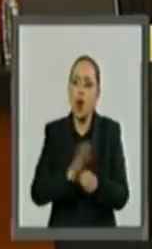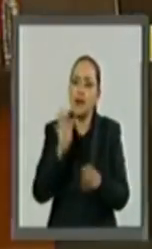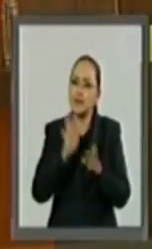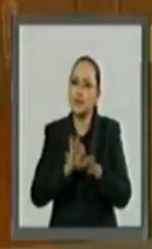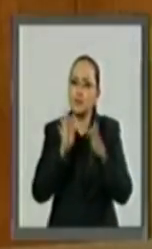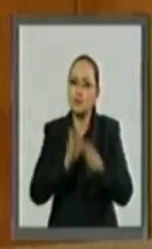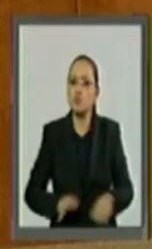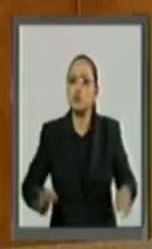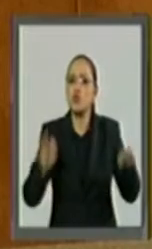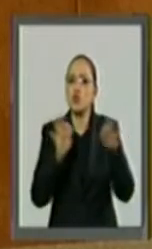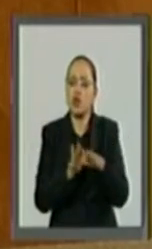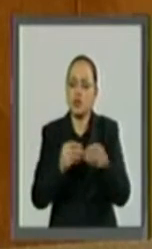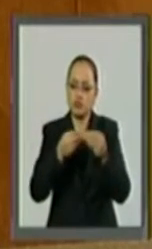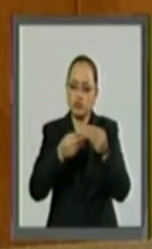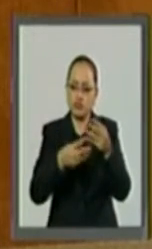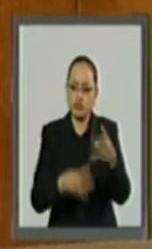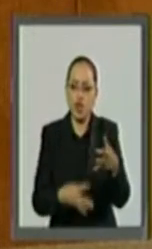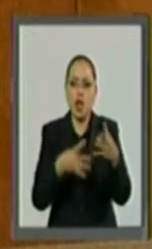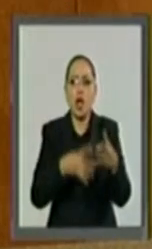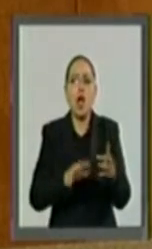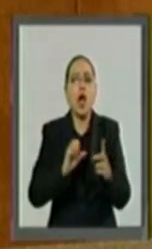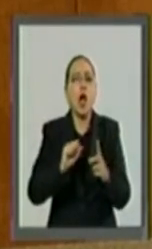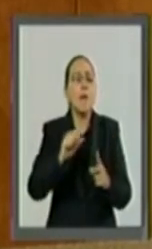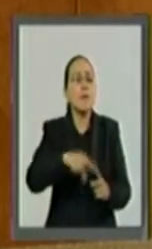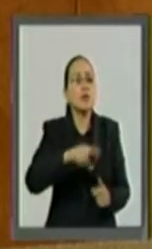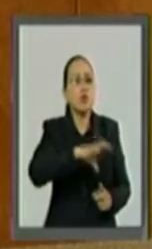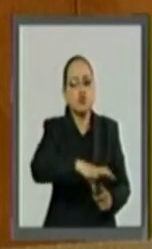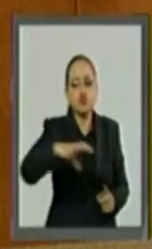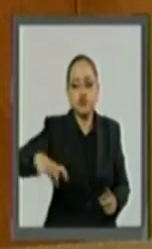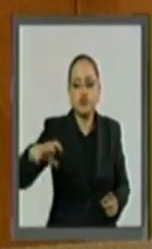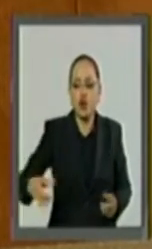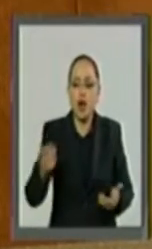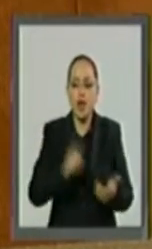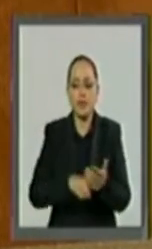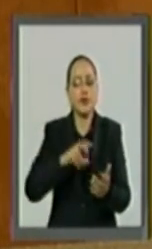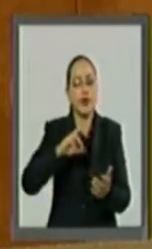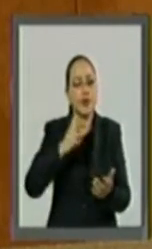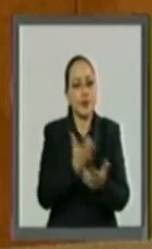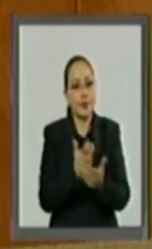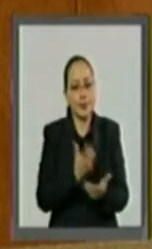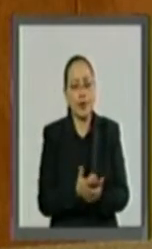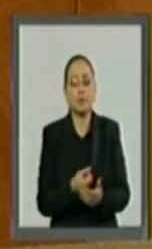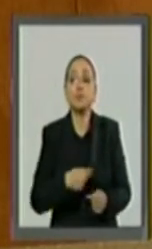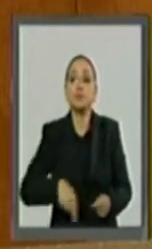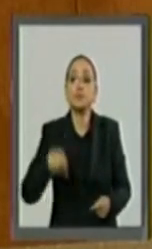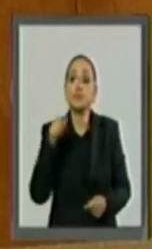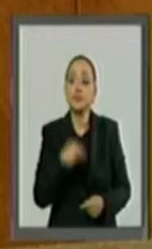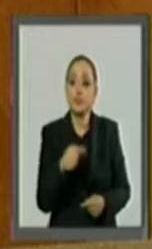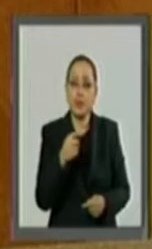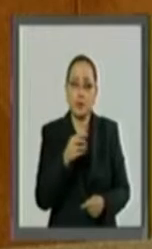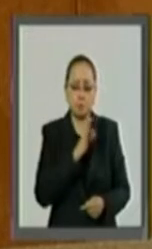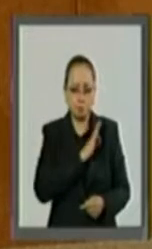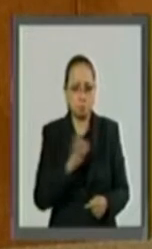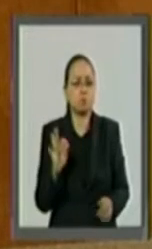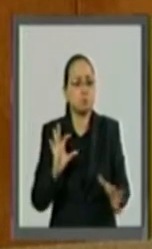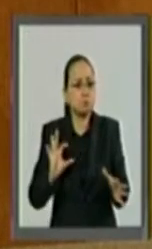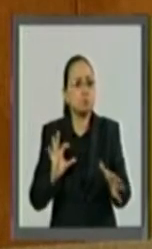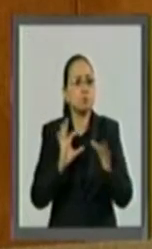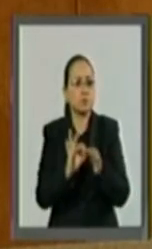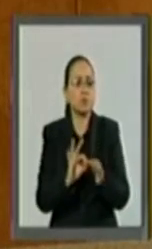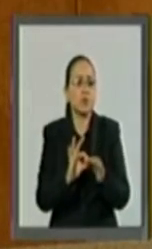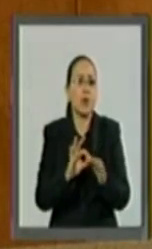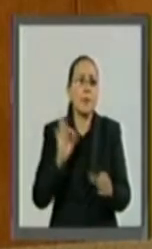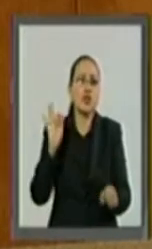situaciones de los sectores sensibles de nuestra economía, con lo que se garantizó la protección de